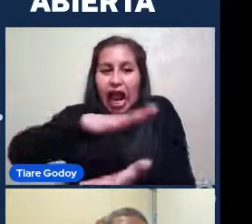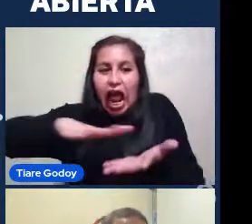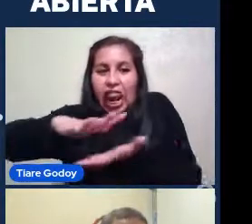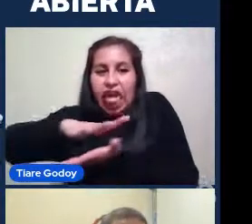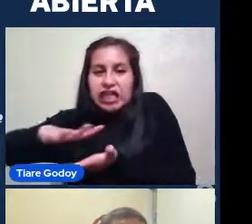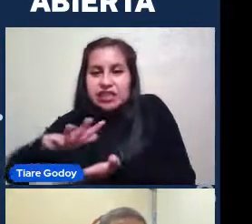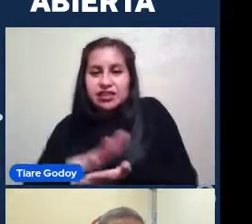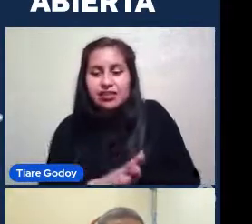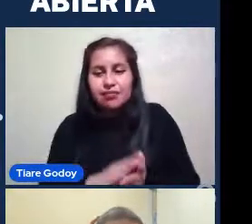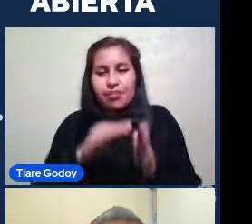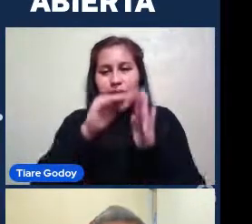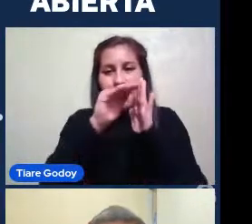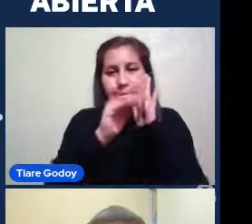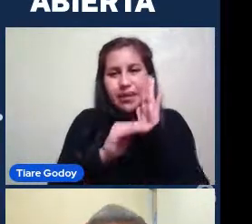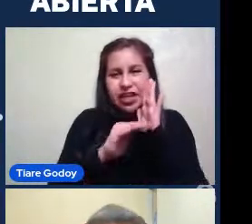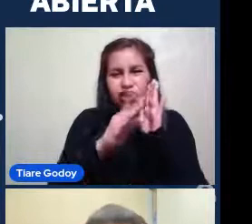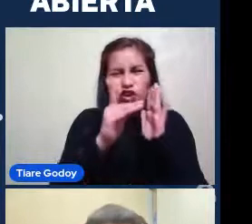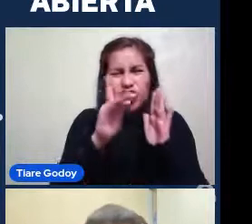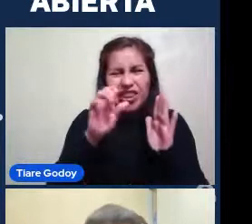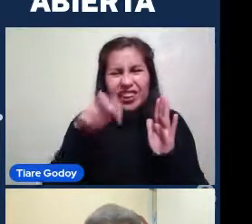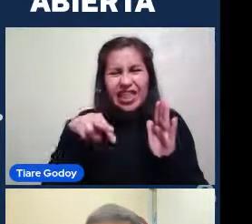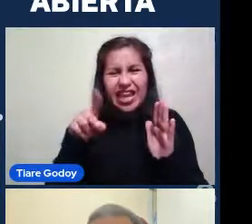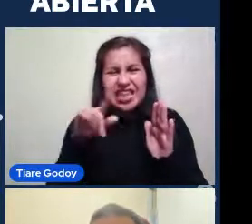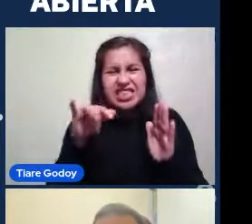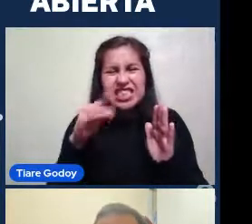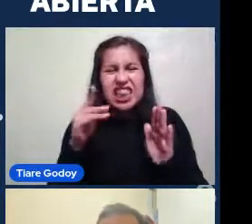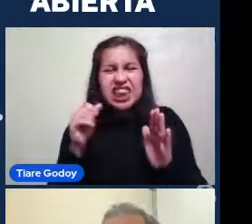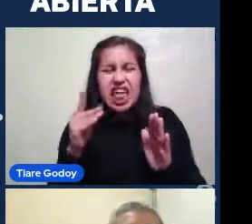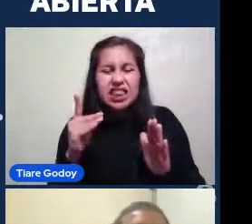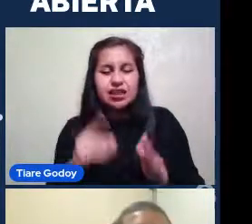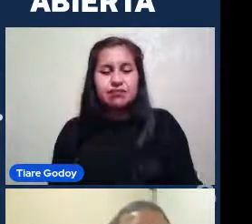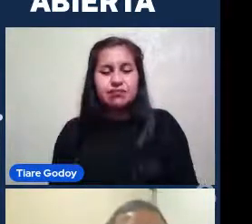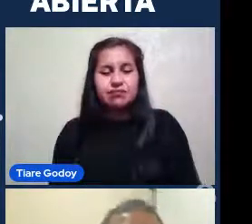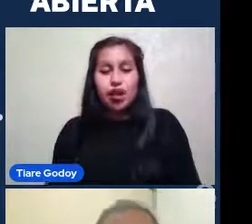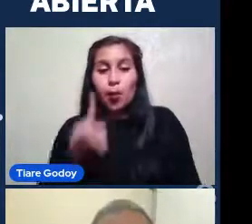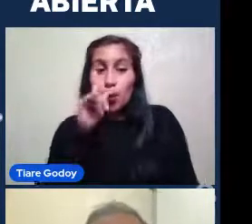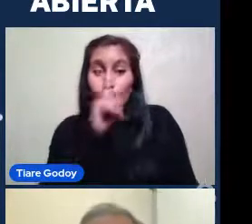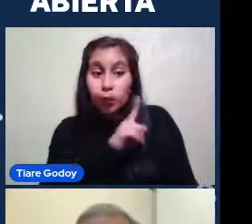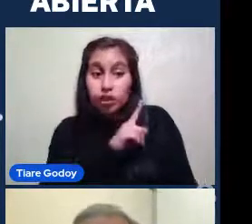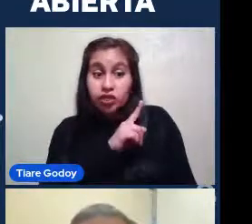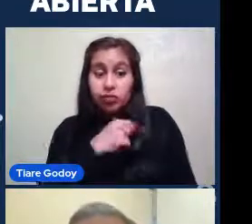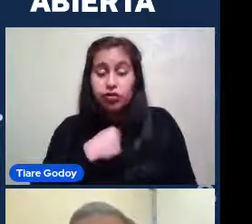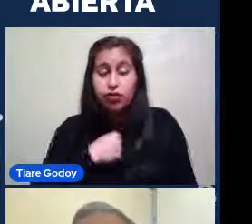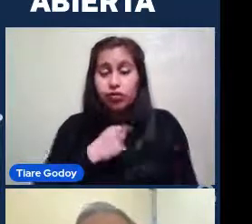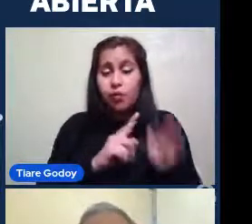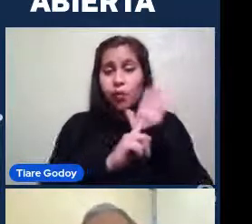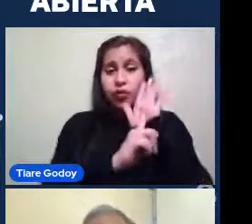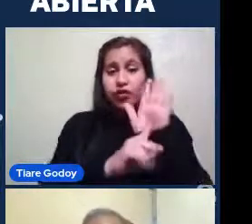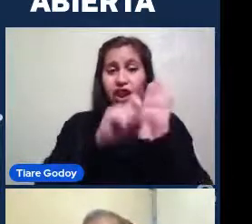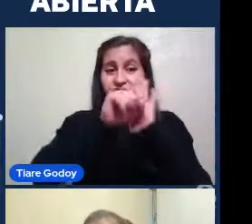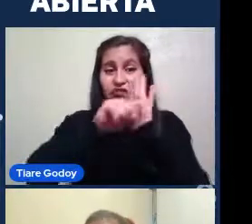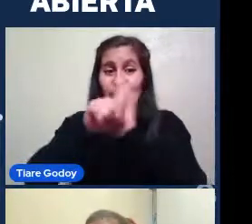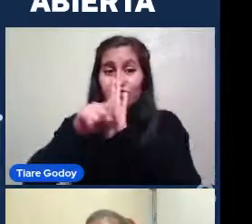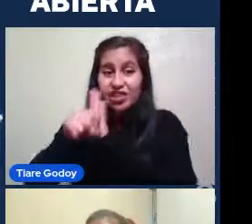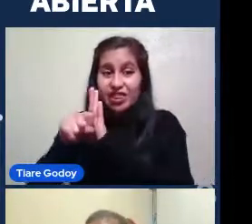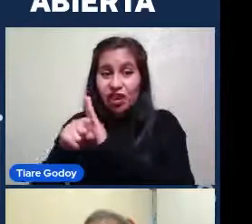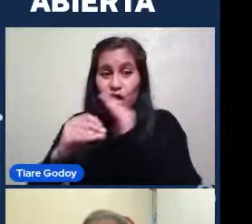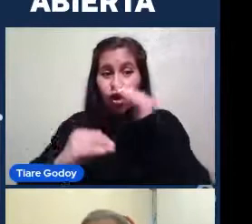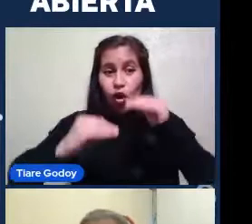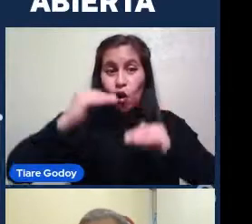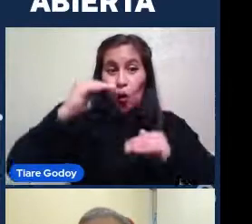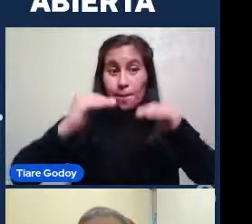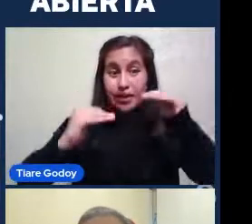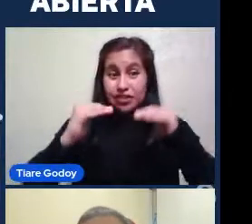densidad Que dentro De las galaxias Para finalizar Les voy a mostrar En un video La comparación De los